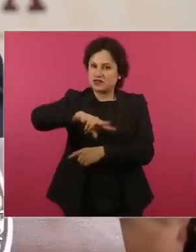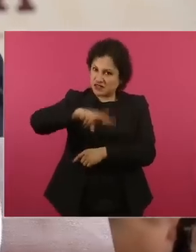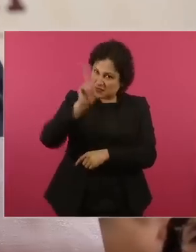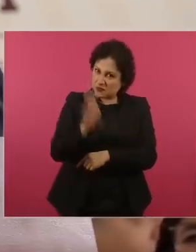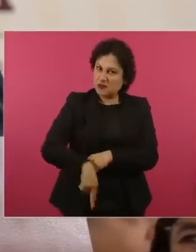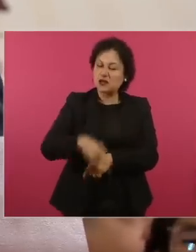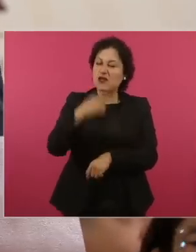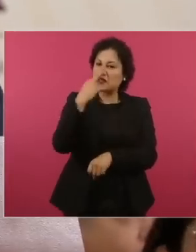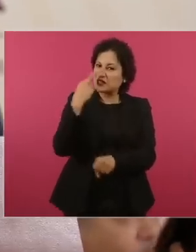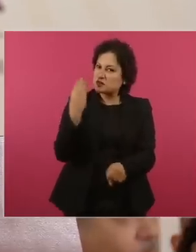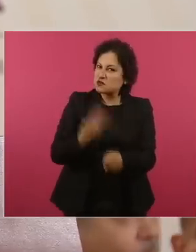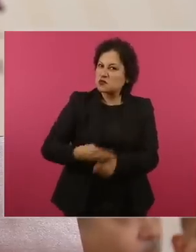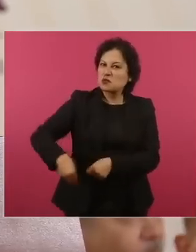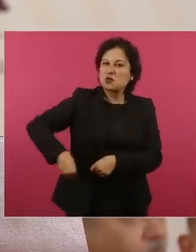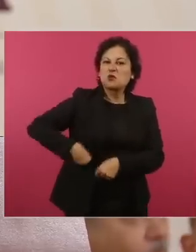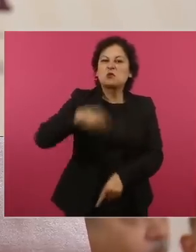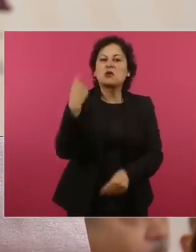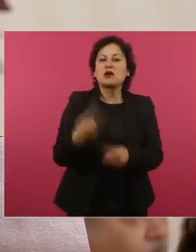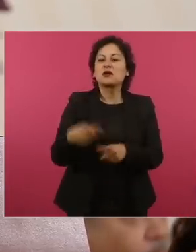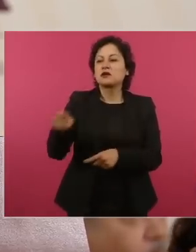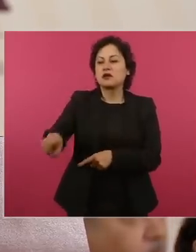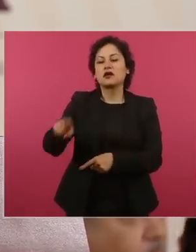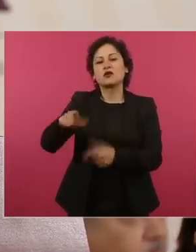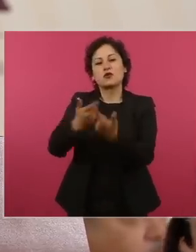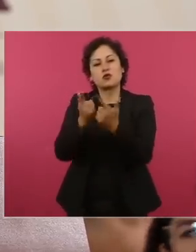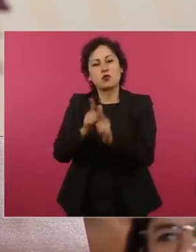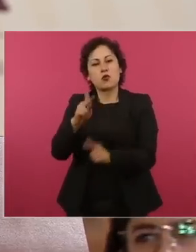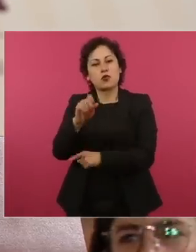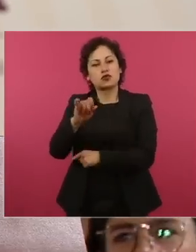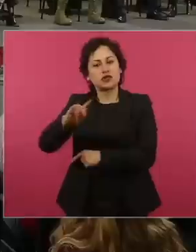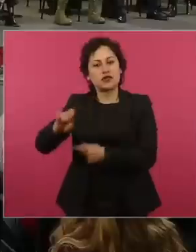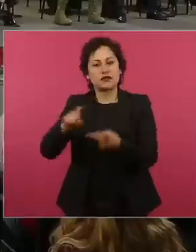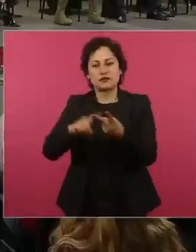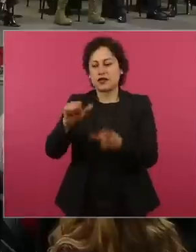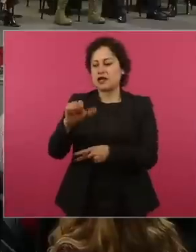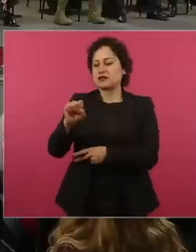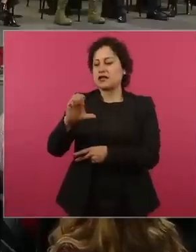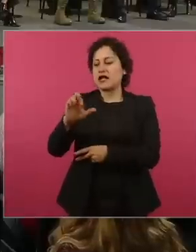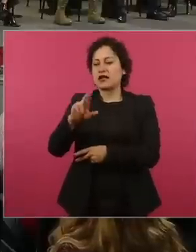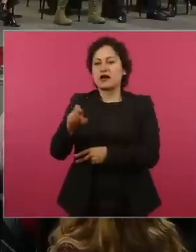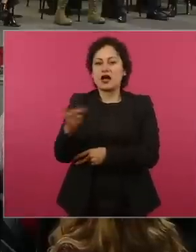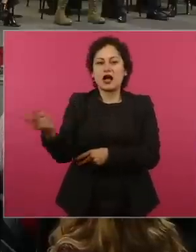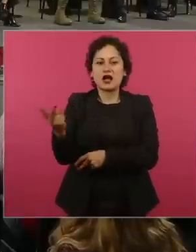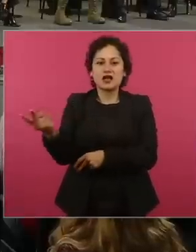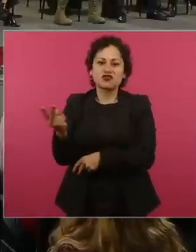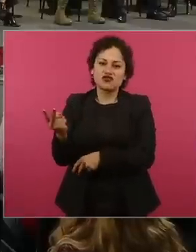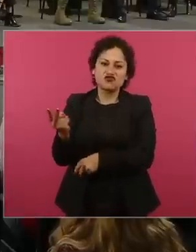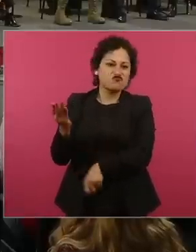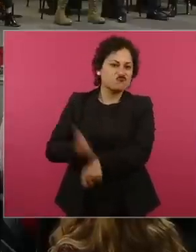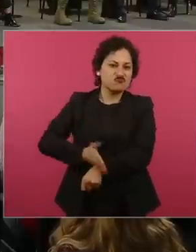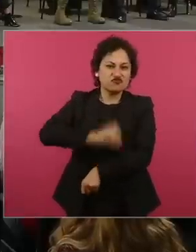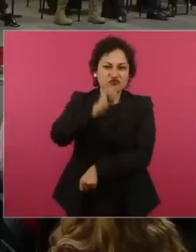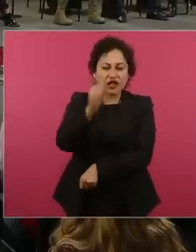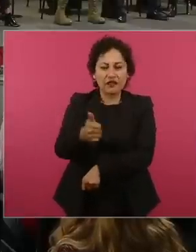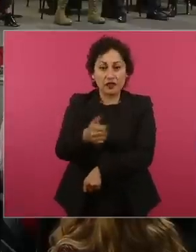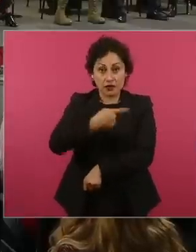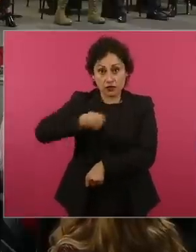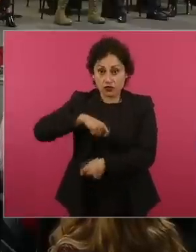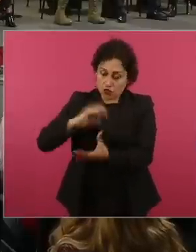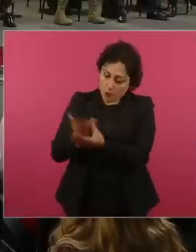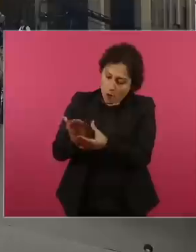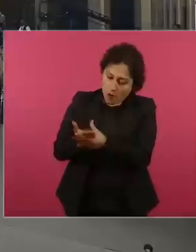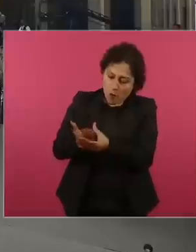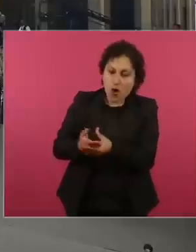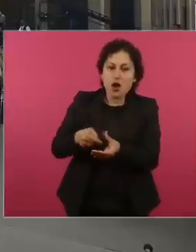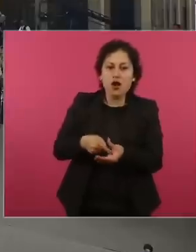Grupo Posadas y Gastón Azcárraga, siguen impunes. Traemos un expediente en donde llevamos a cabo una